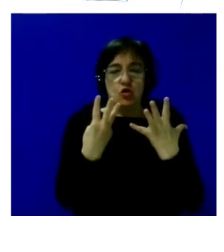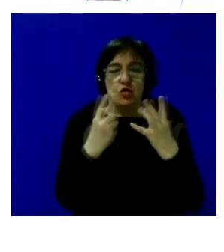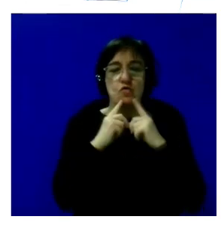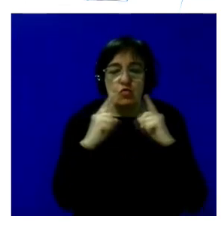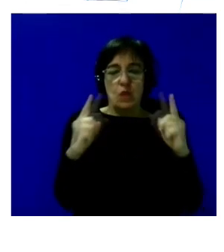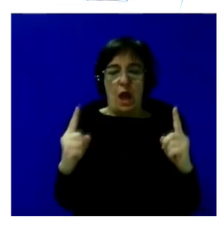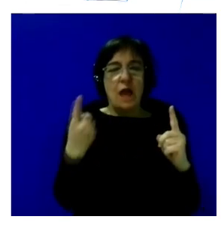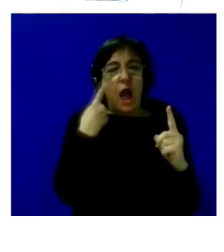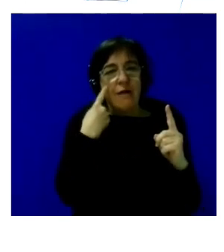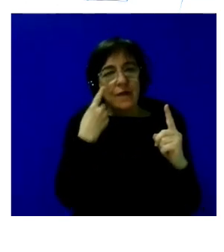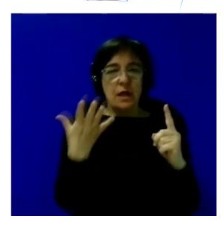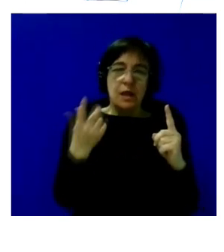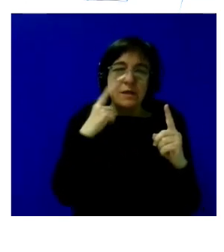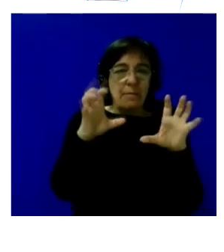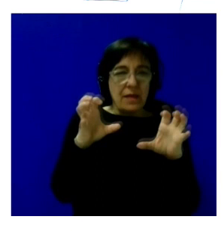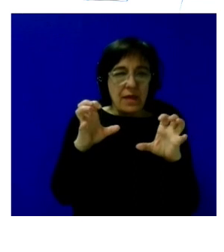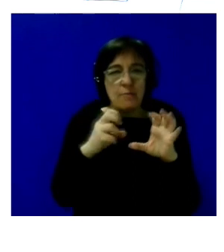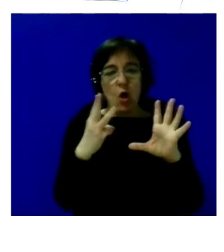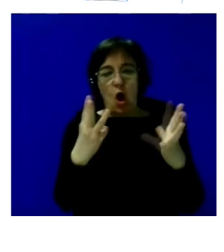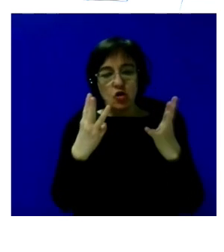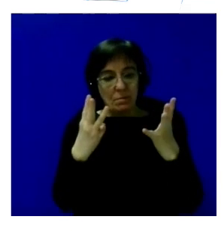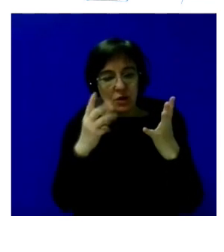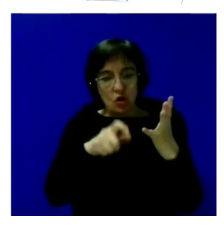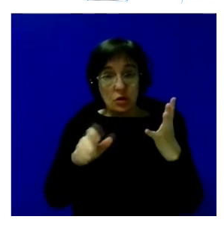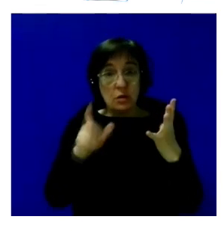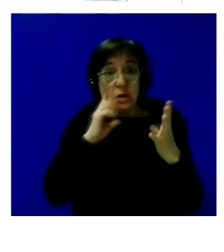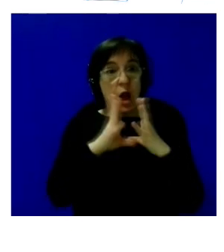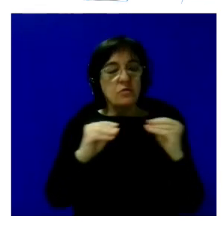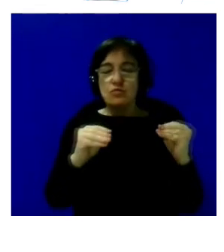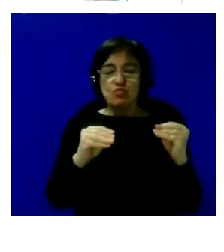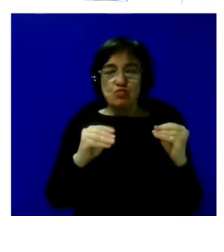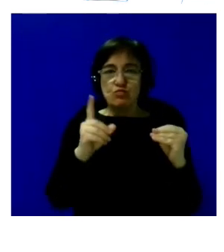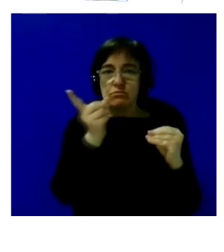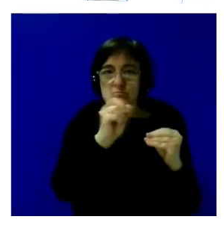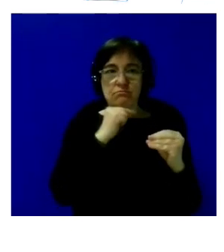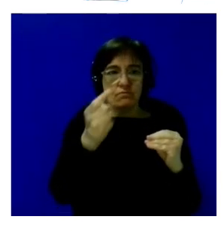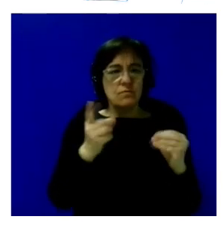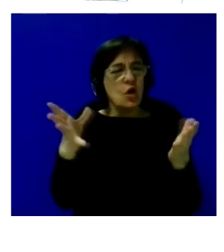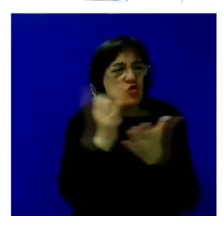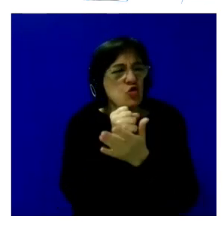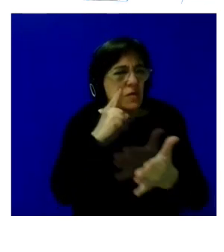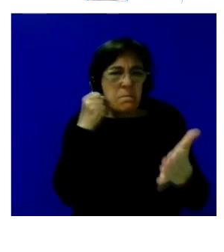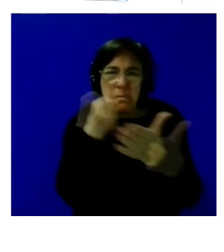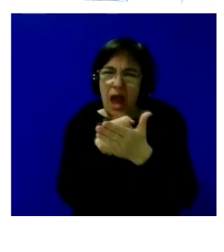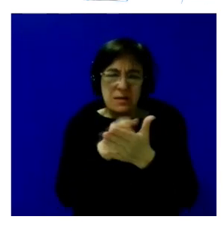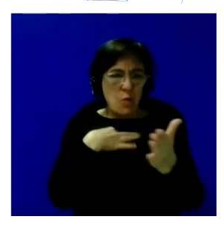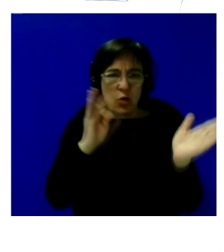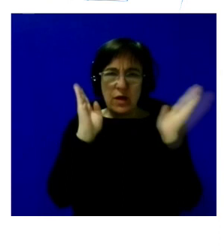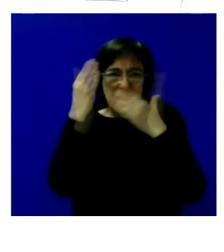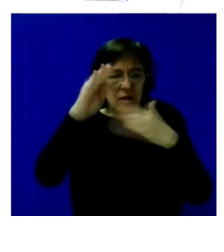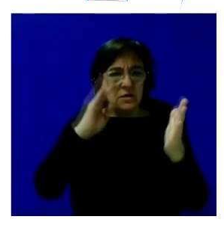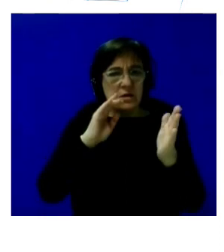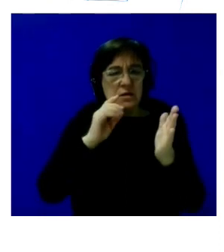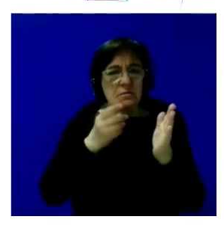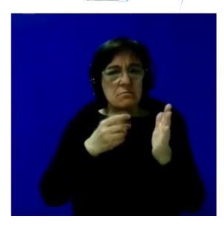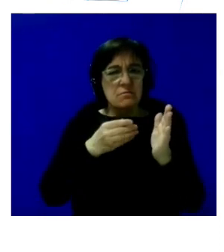vemos a ver qué pasa y qué aprendemos con estas ocho personas y Andalucía ha dicho todas las que podamos atender van entrando y saliendo